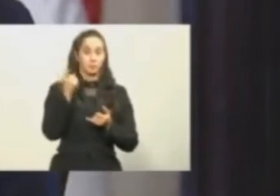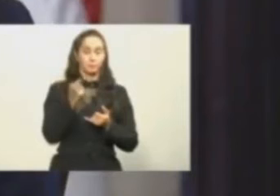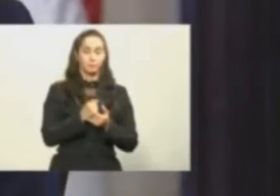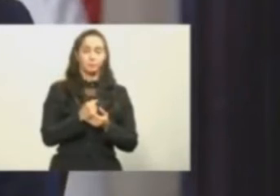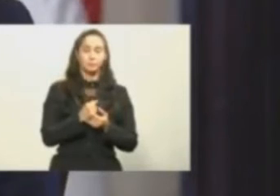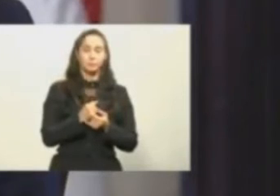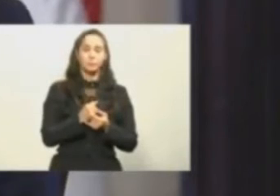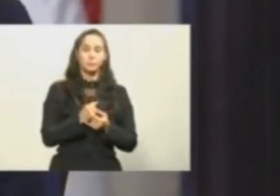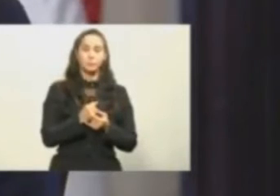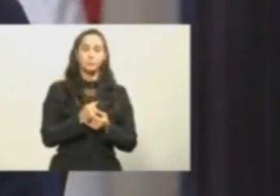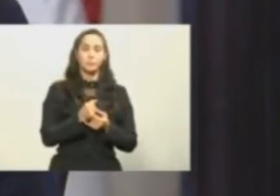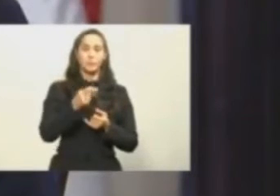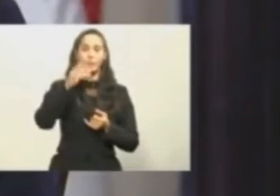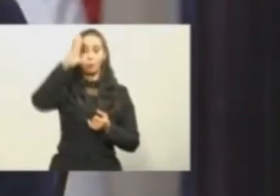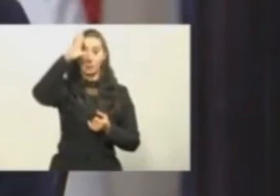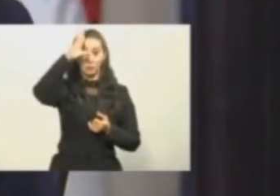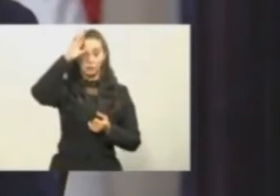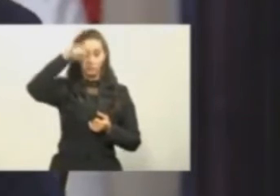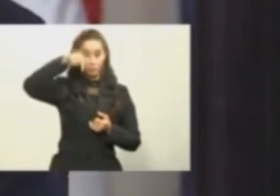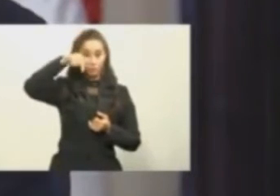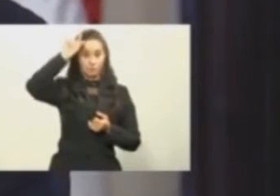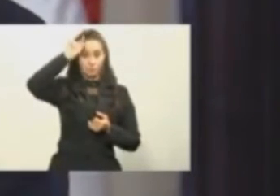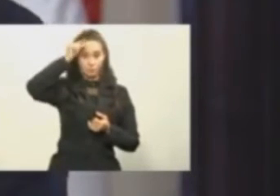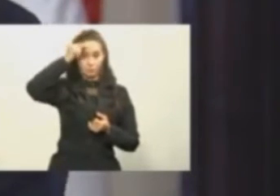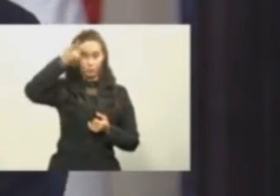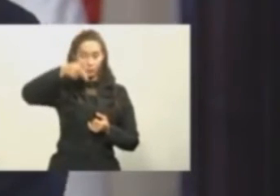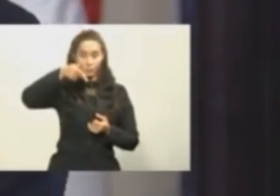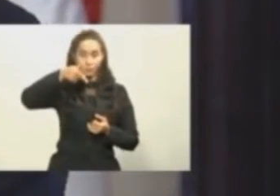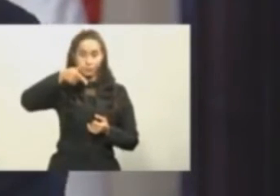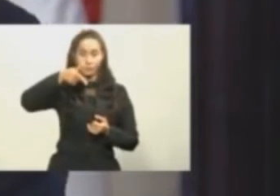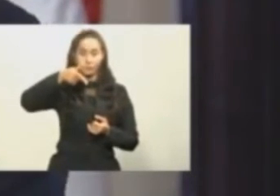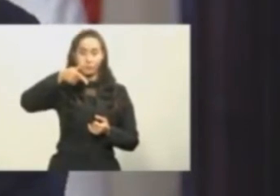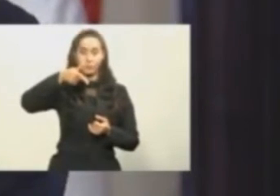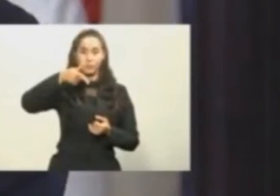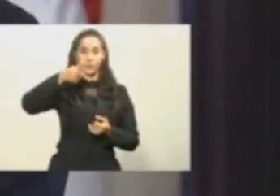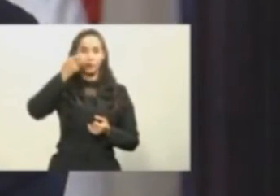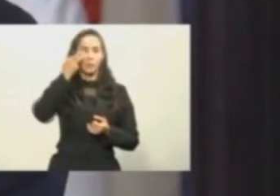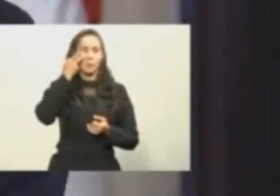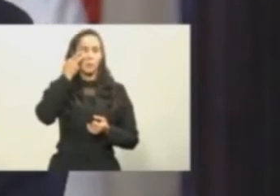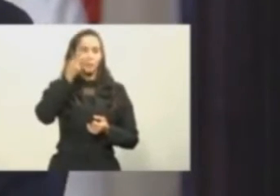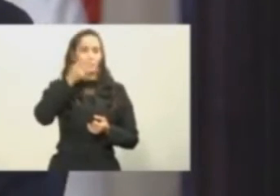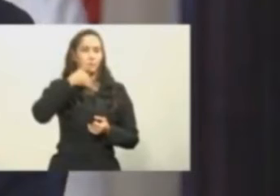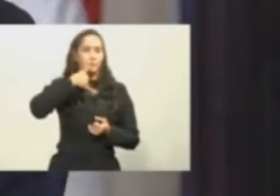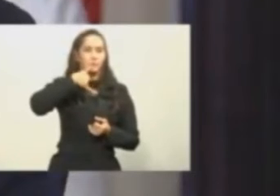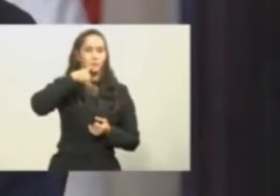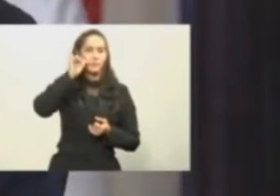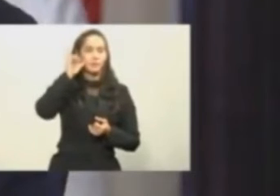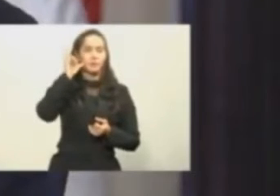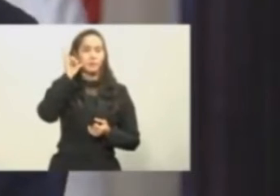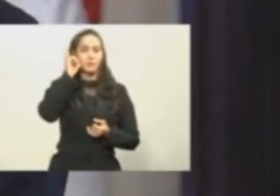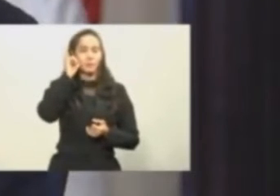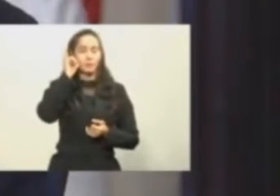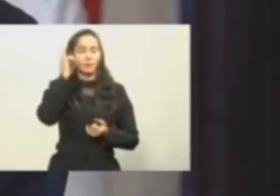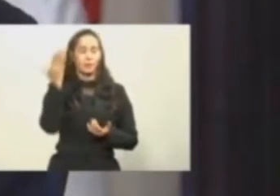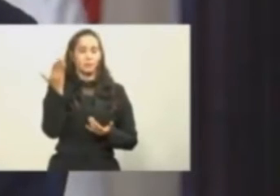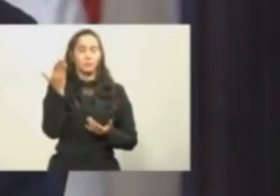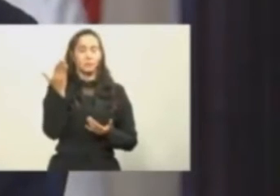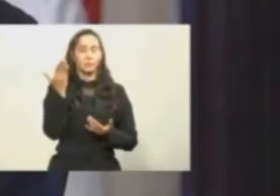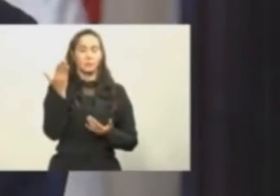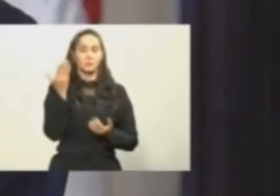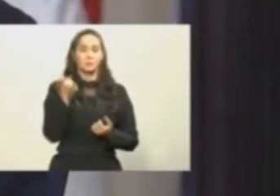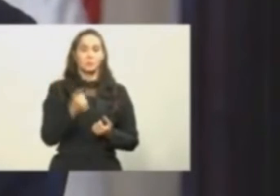Ya, primero desde el gobierno, vi ayer, y creo que es lo